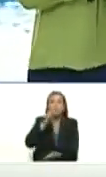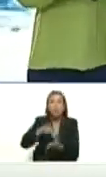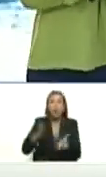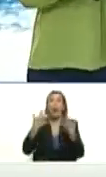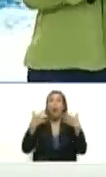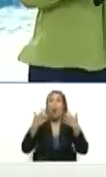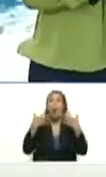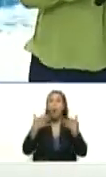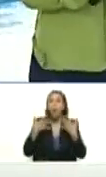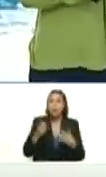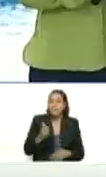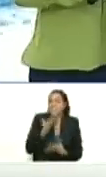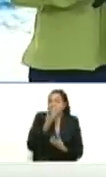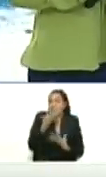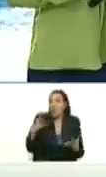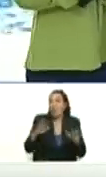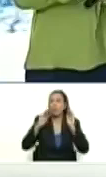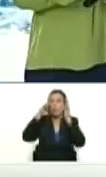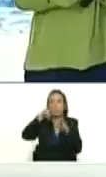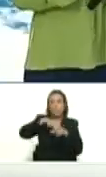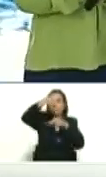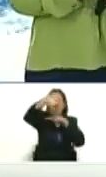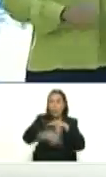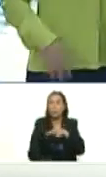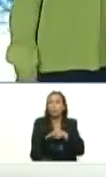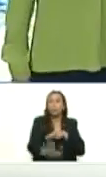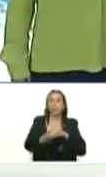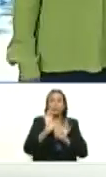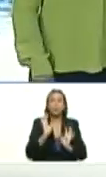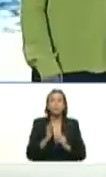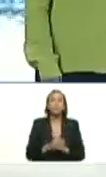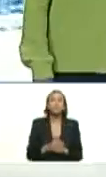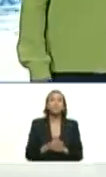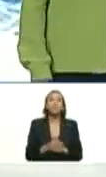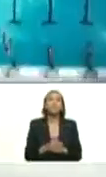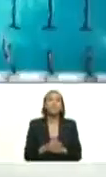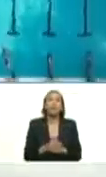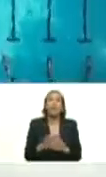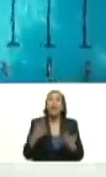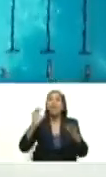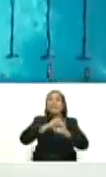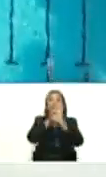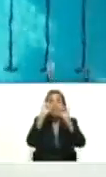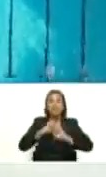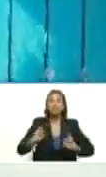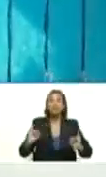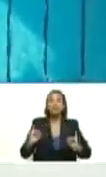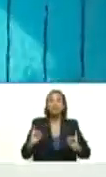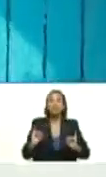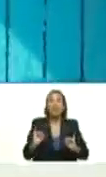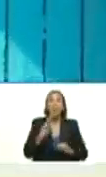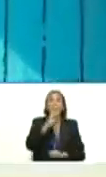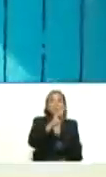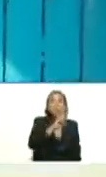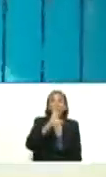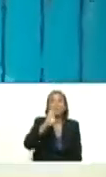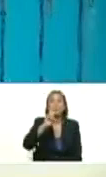calorones lo mejor es lanzarse a una piscina bueno felicidad por la U